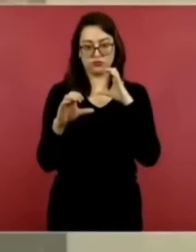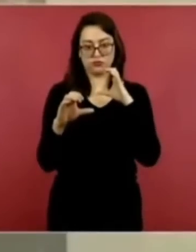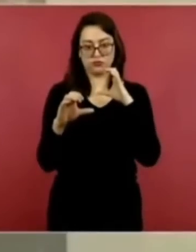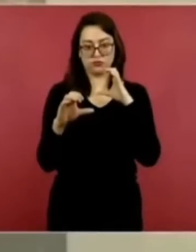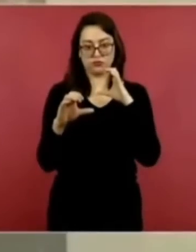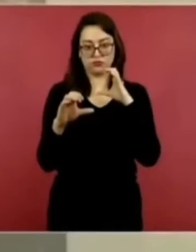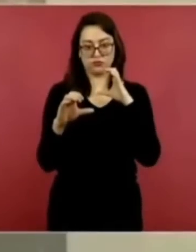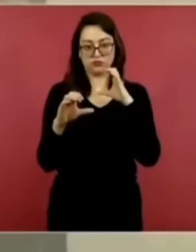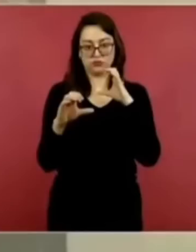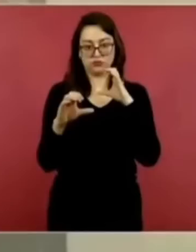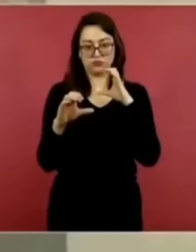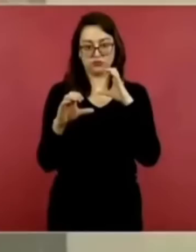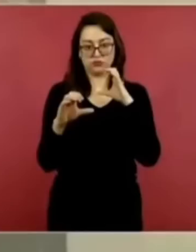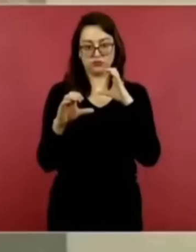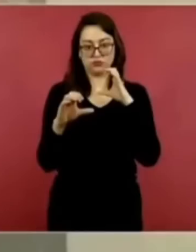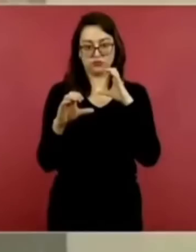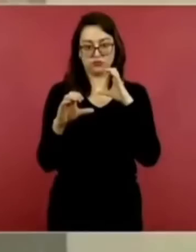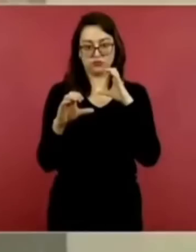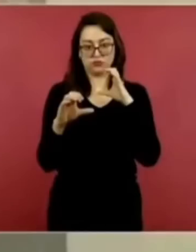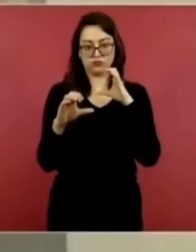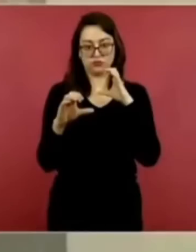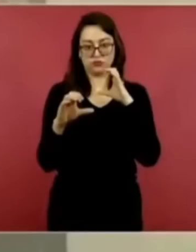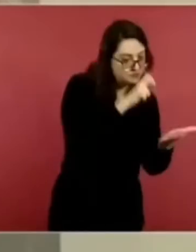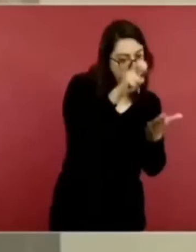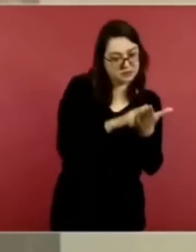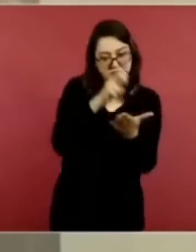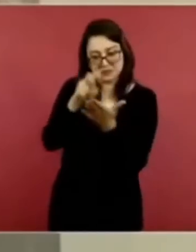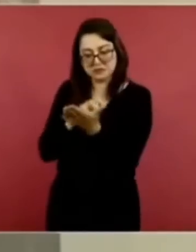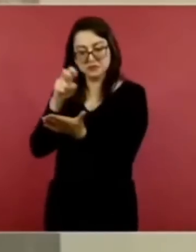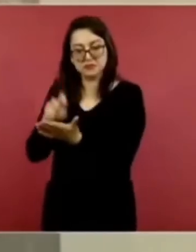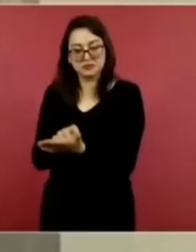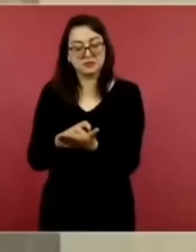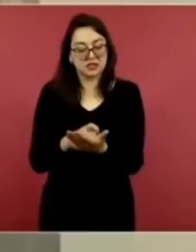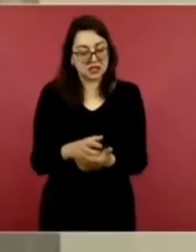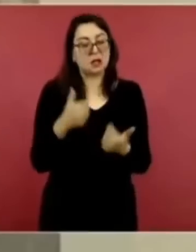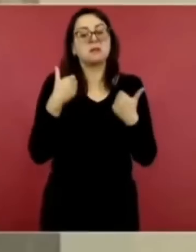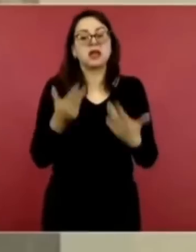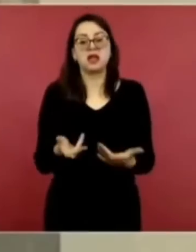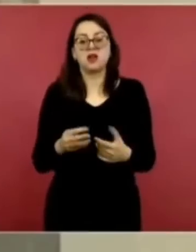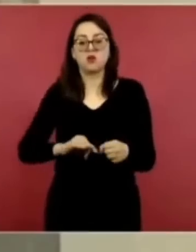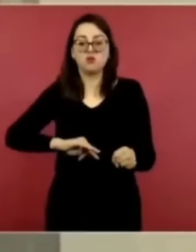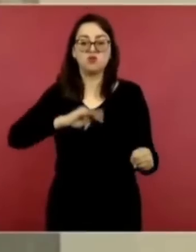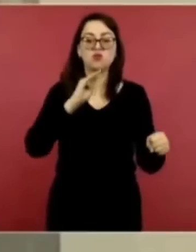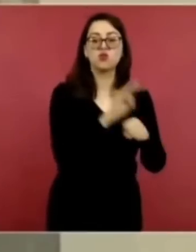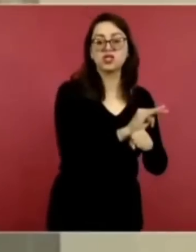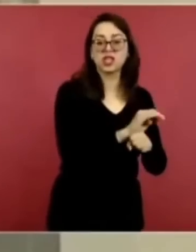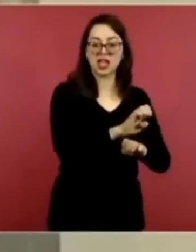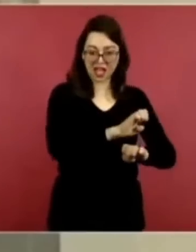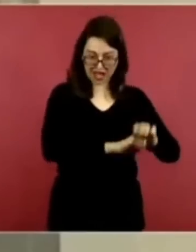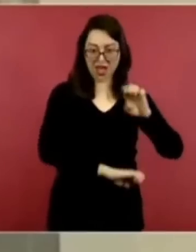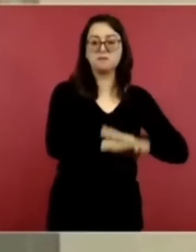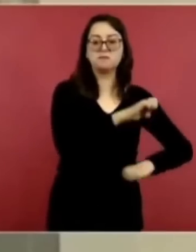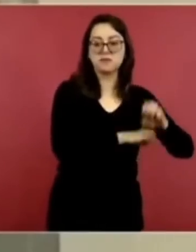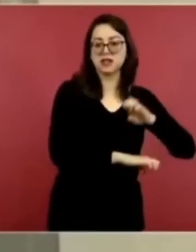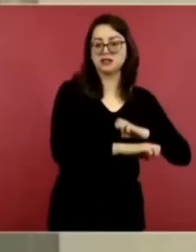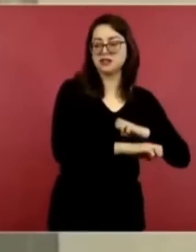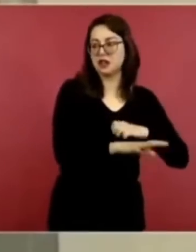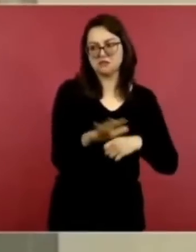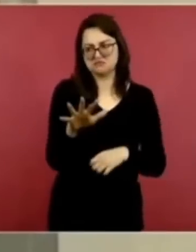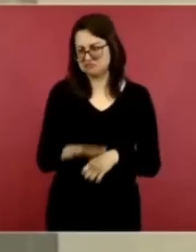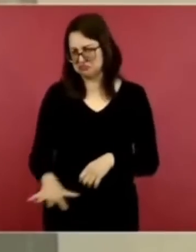modificaron artículos para garantizar el derecho de las empresas pero no de los ciudadanos y permitir